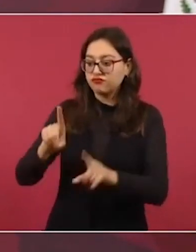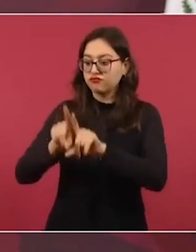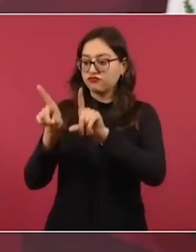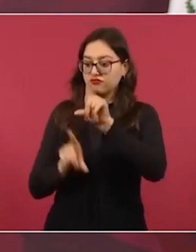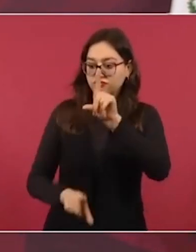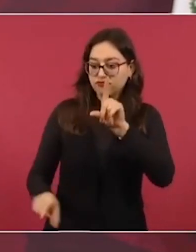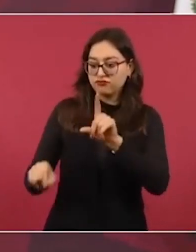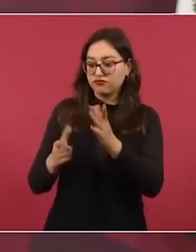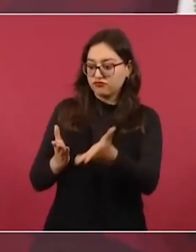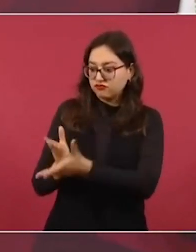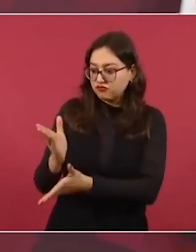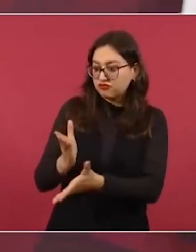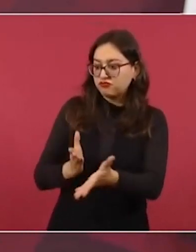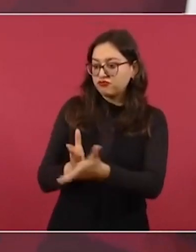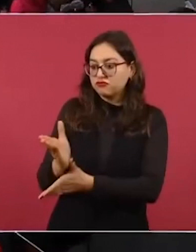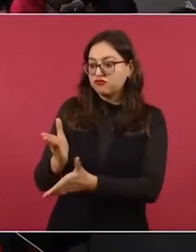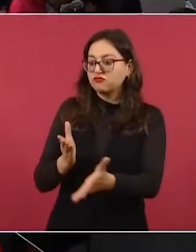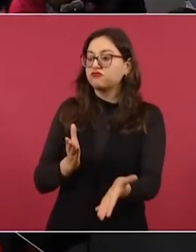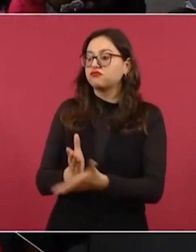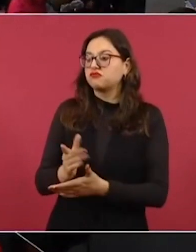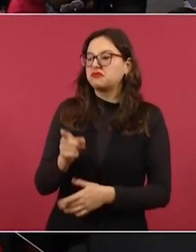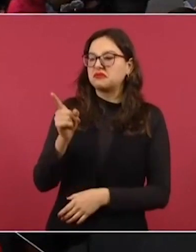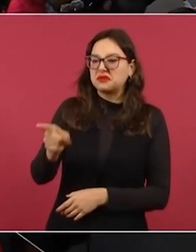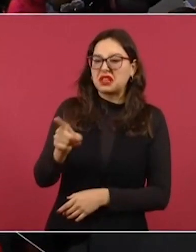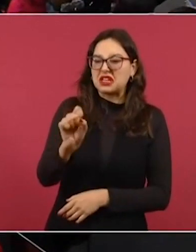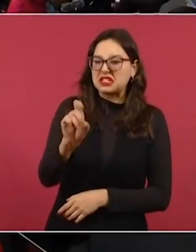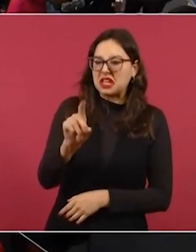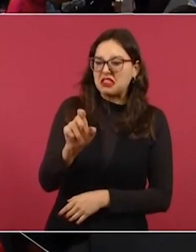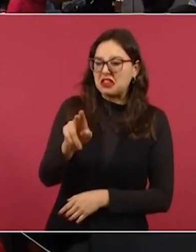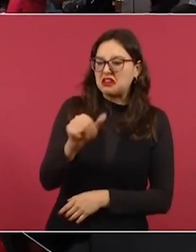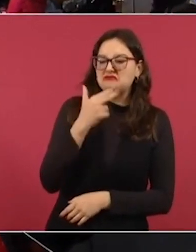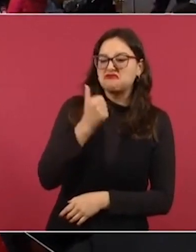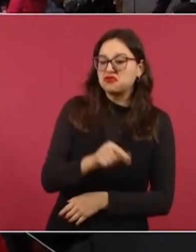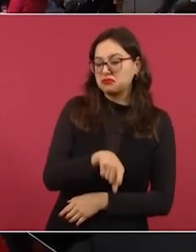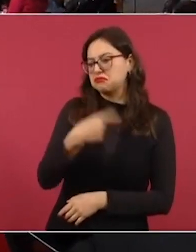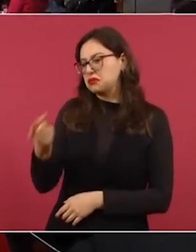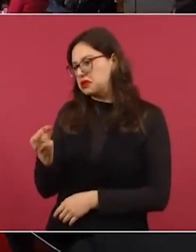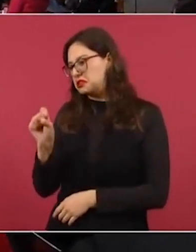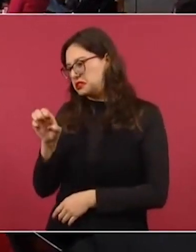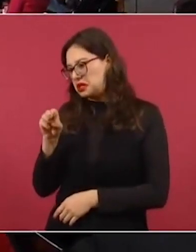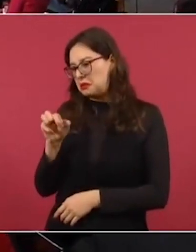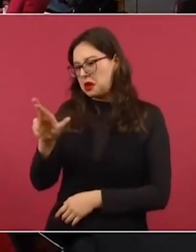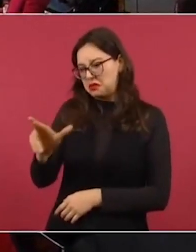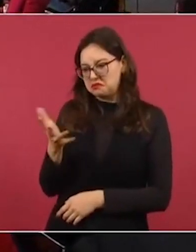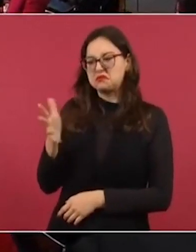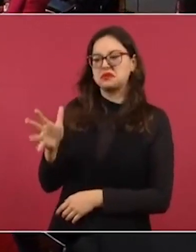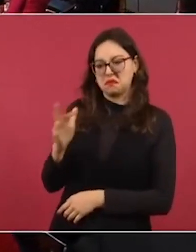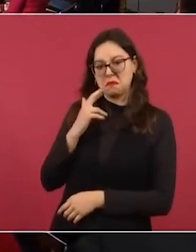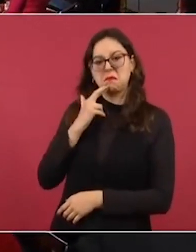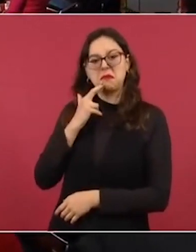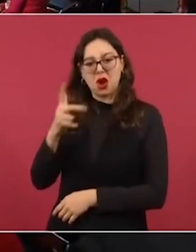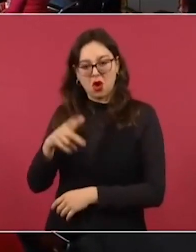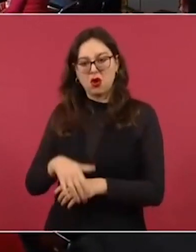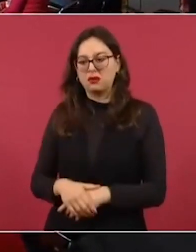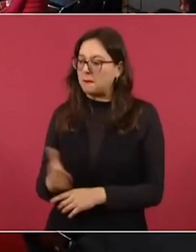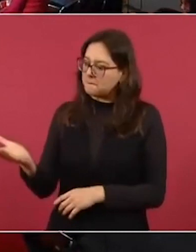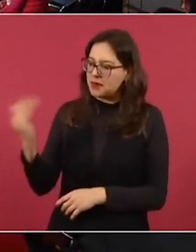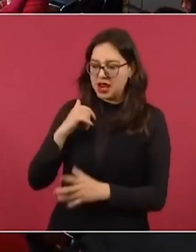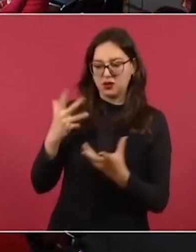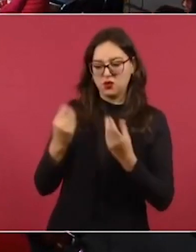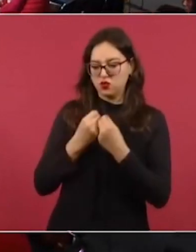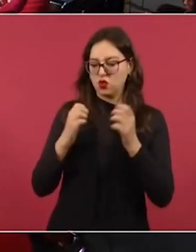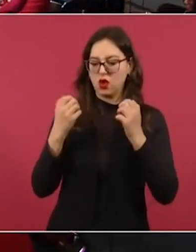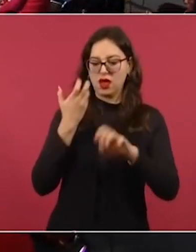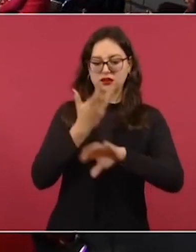y que ellos entrenaban a los marinos en Estados Unidos.